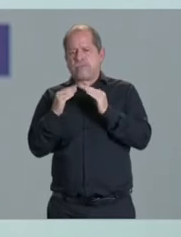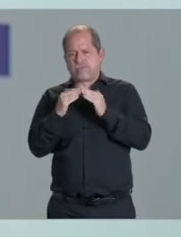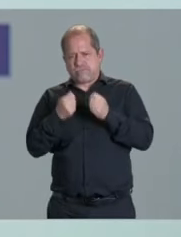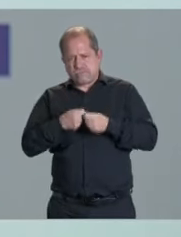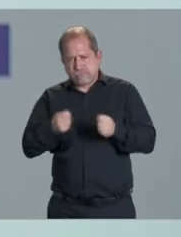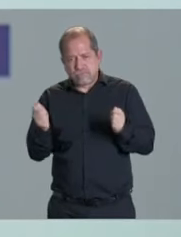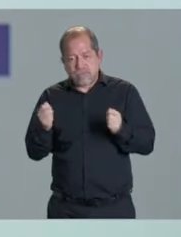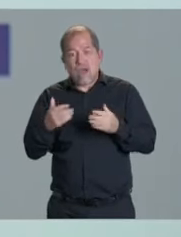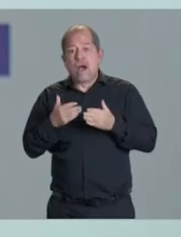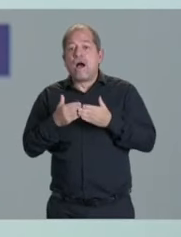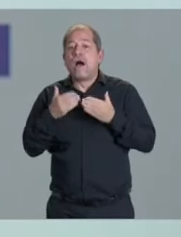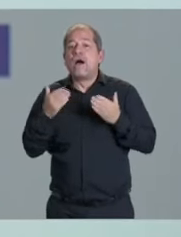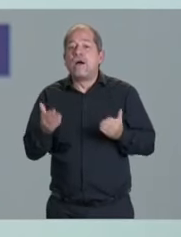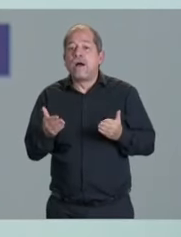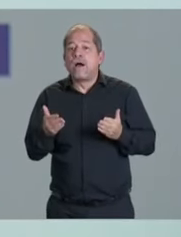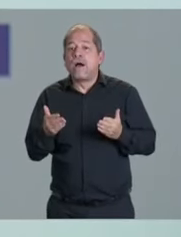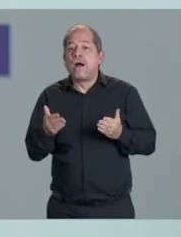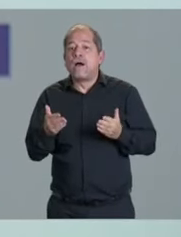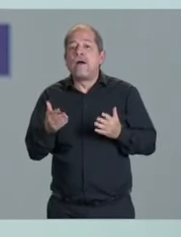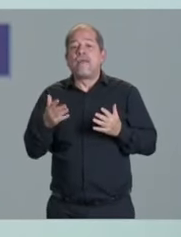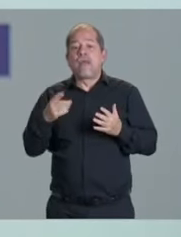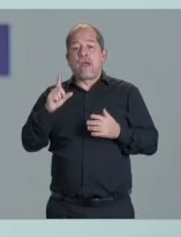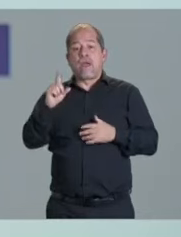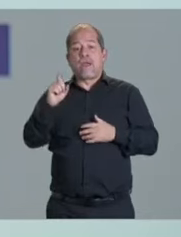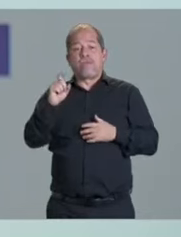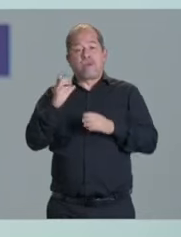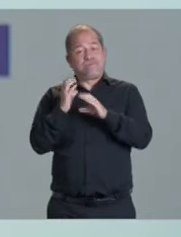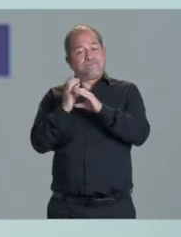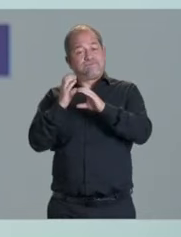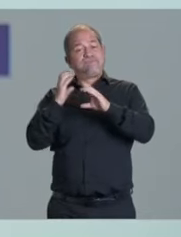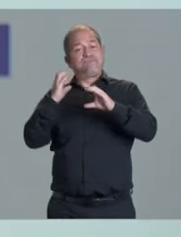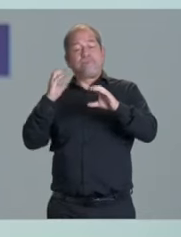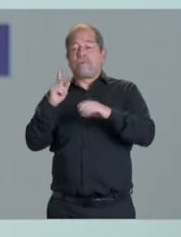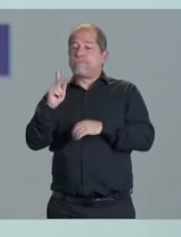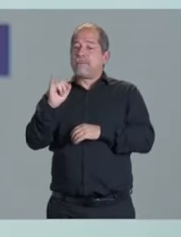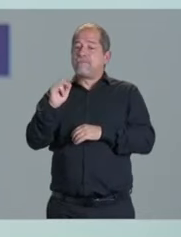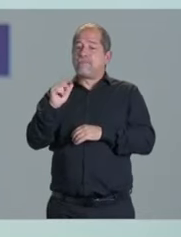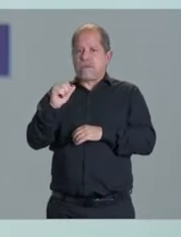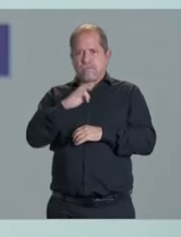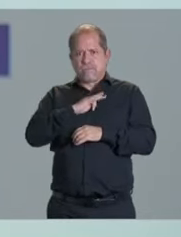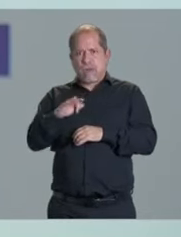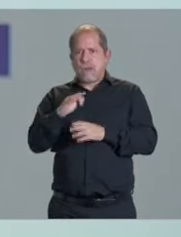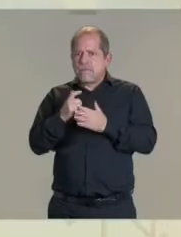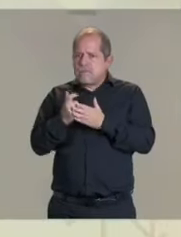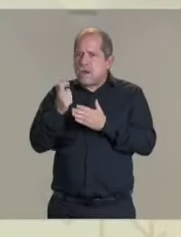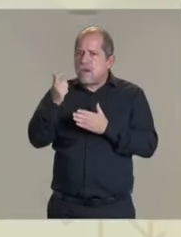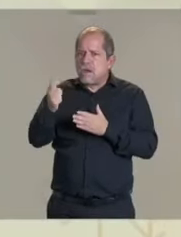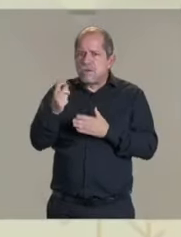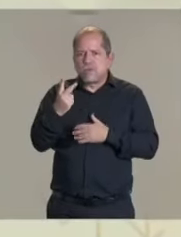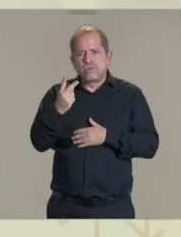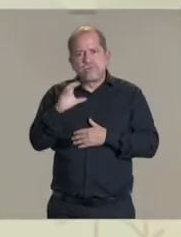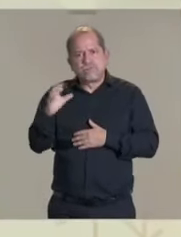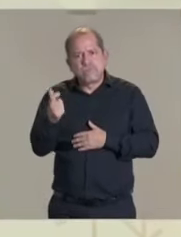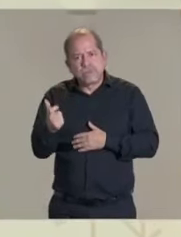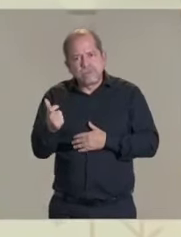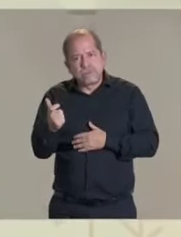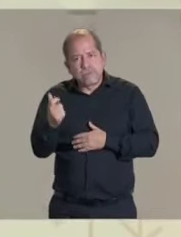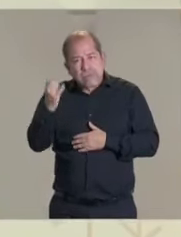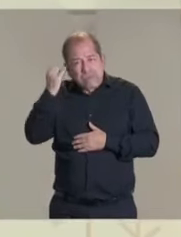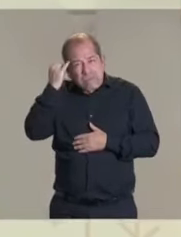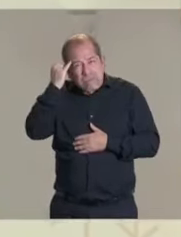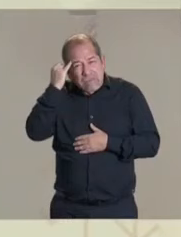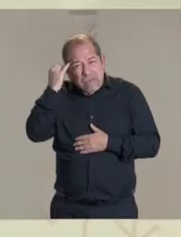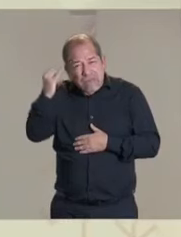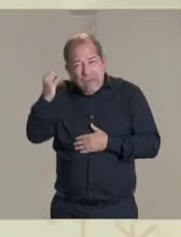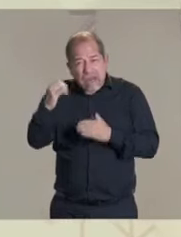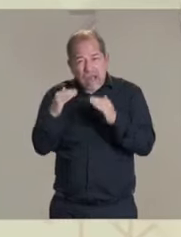comprar pipas de agua, hasta 200 pesos más caras que el metro cúbico que reciben en su